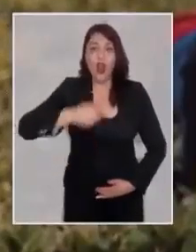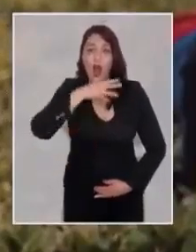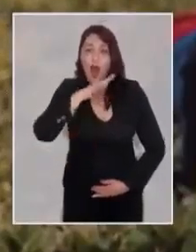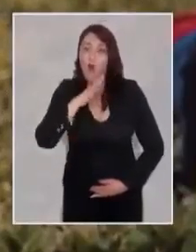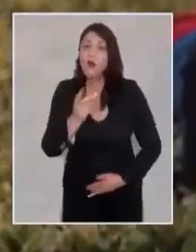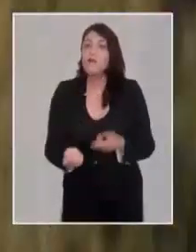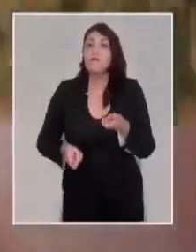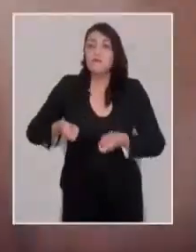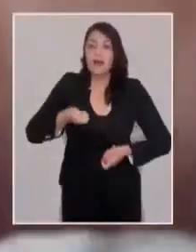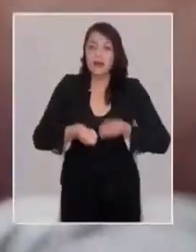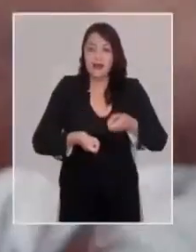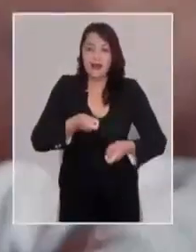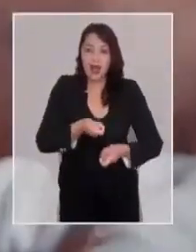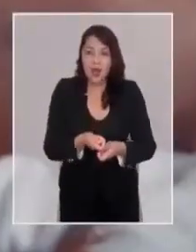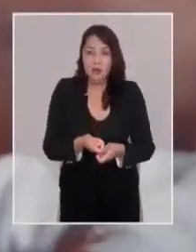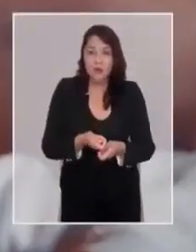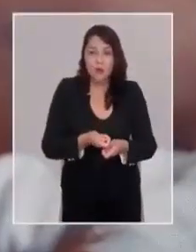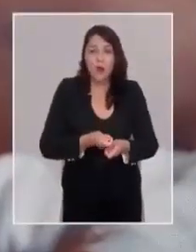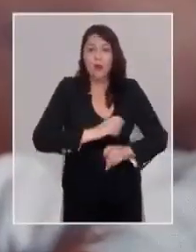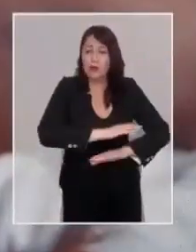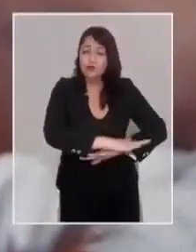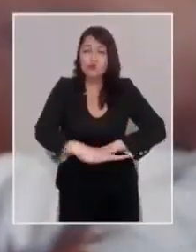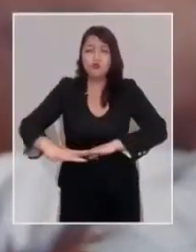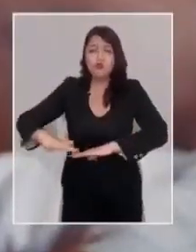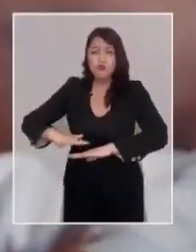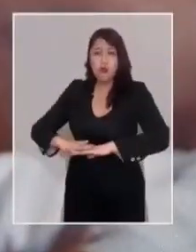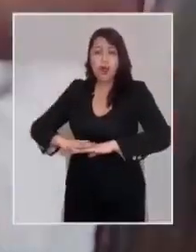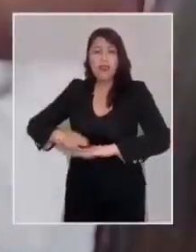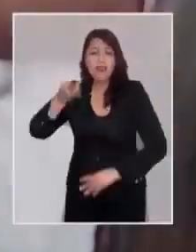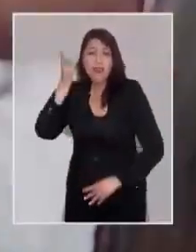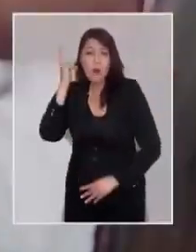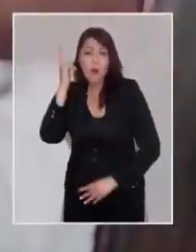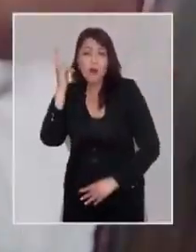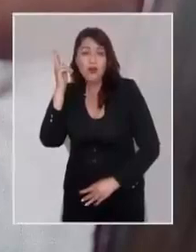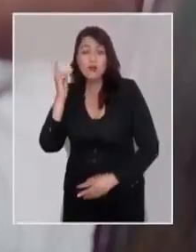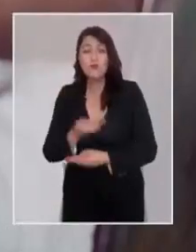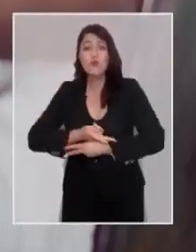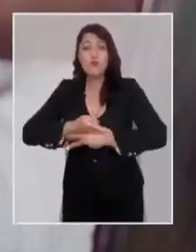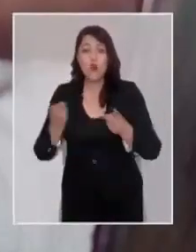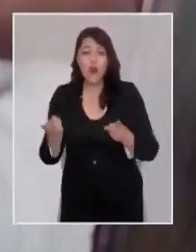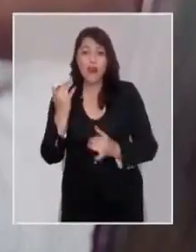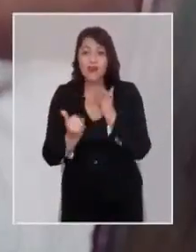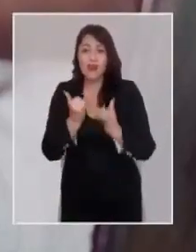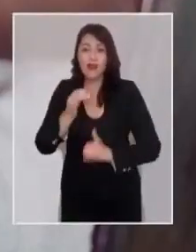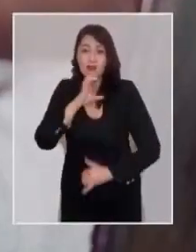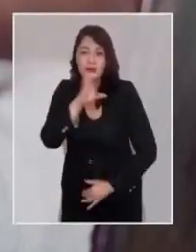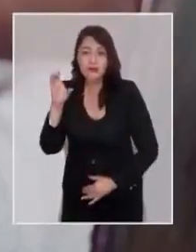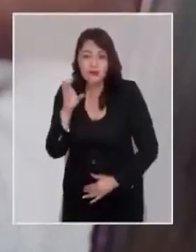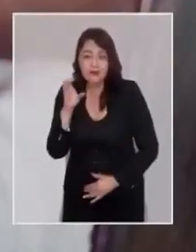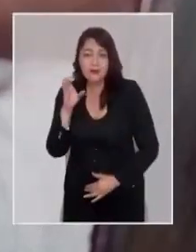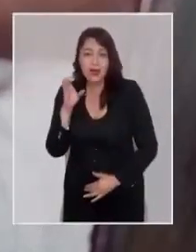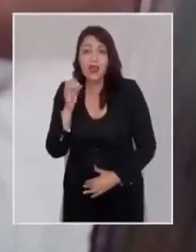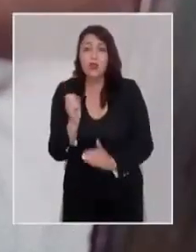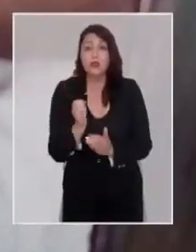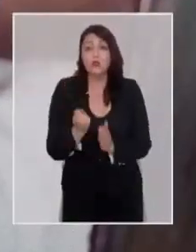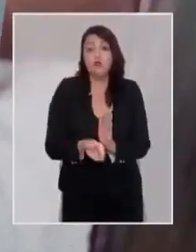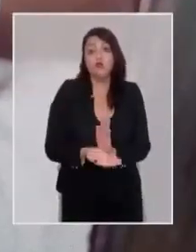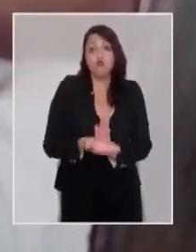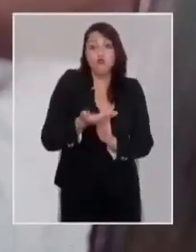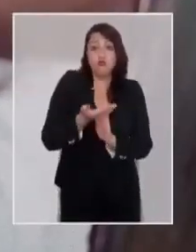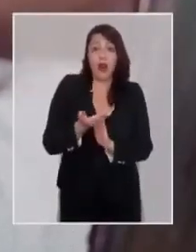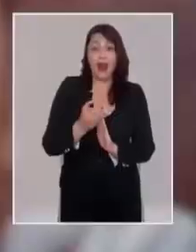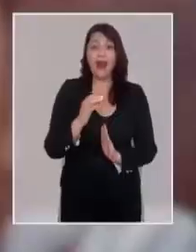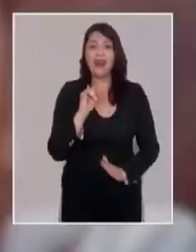invertiremos en agua potable rural, pavimentación, transporte público, empleo de calidad, internet rural y aumentaremos el